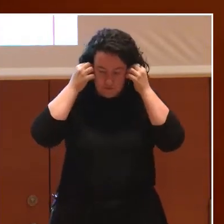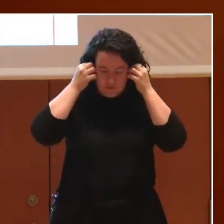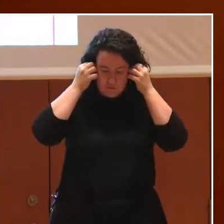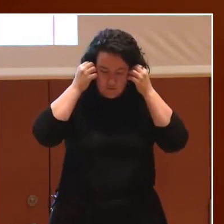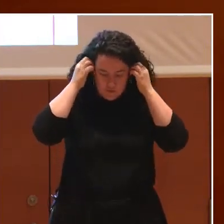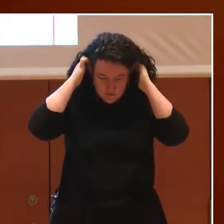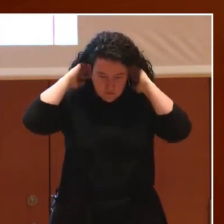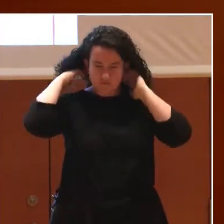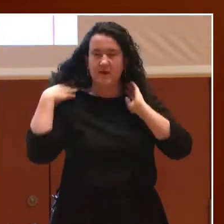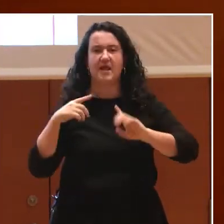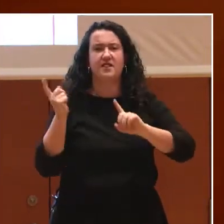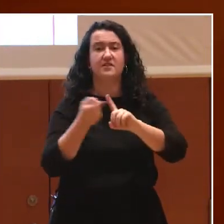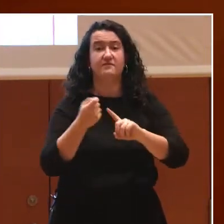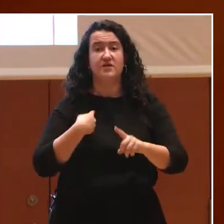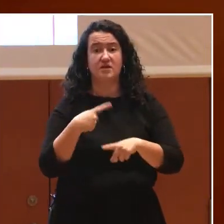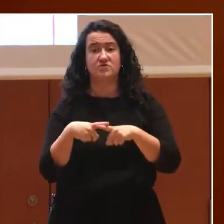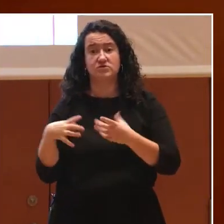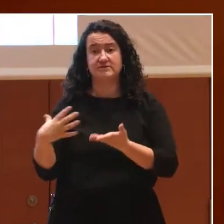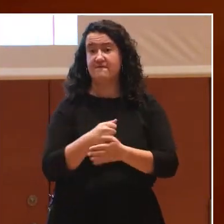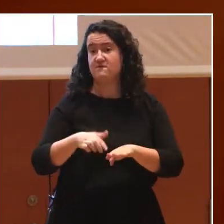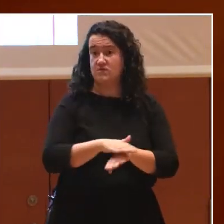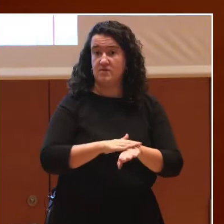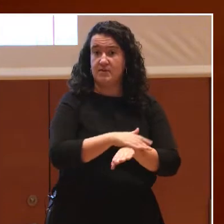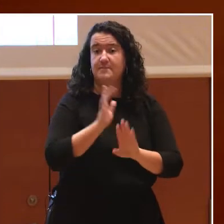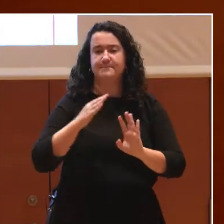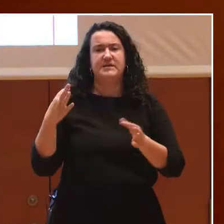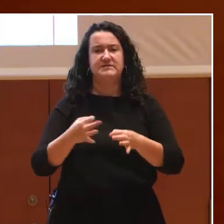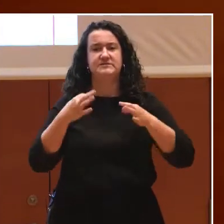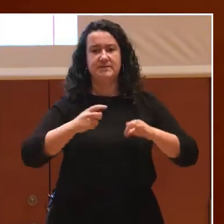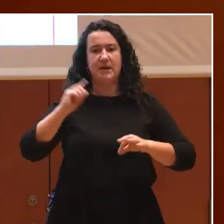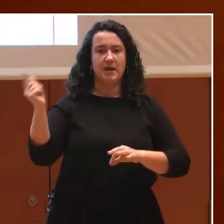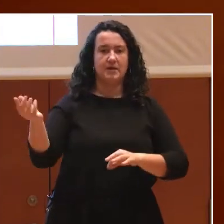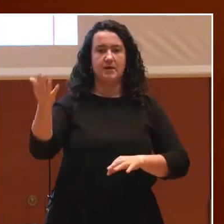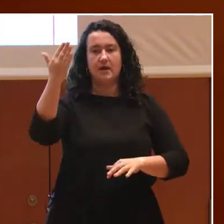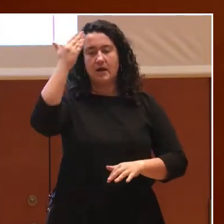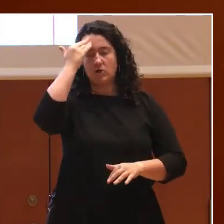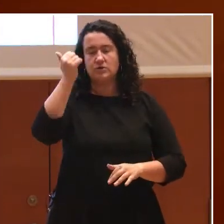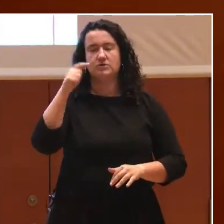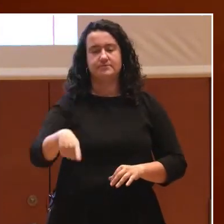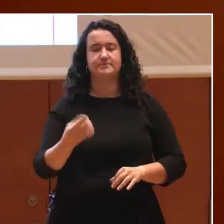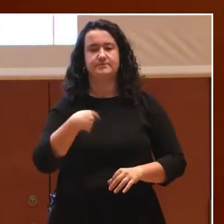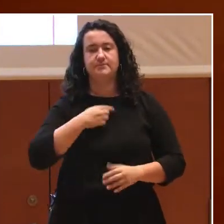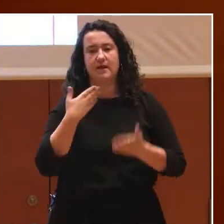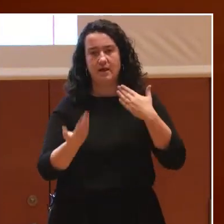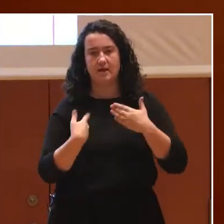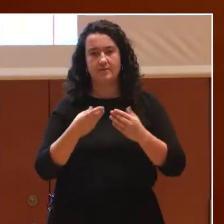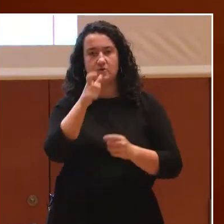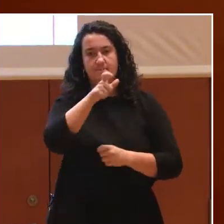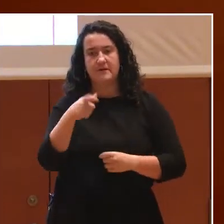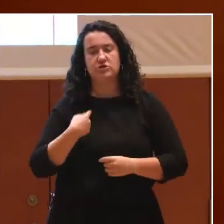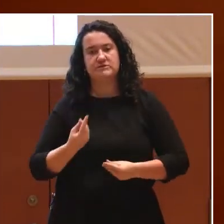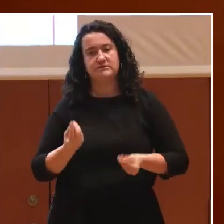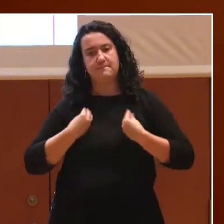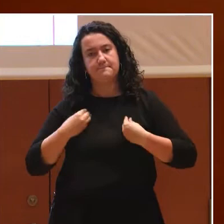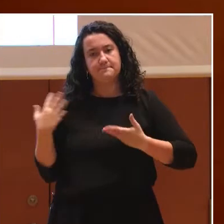teniendo siempre, siempre en mente que estamos hablando de personas con vivencias, con saberes,